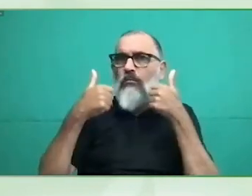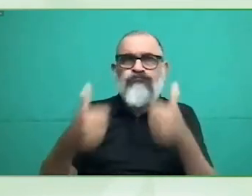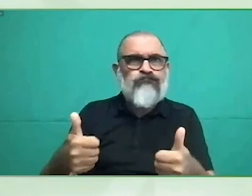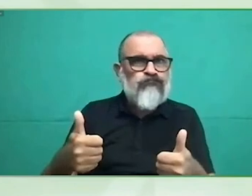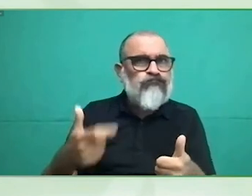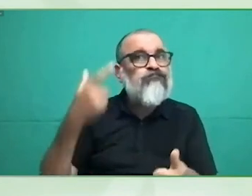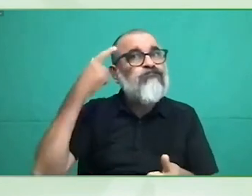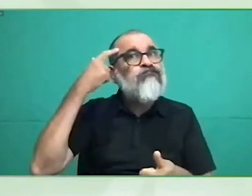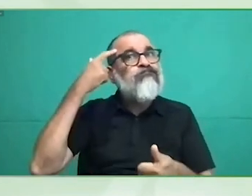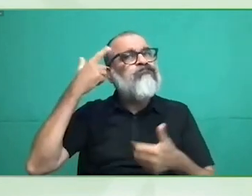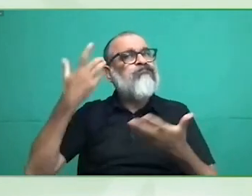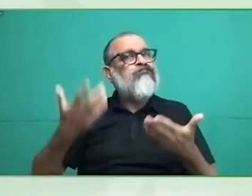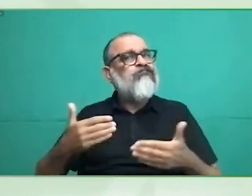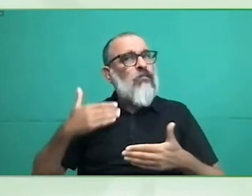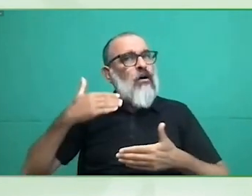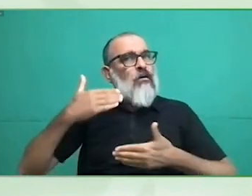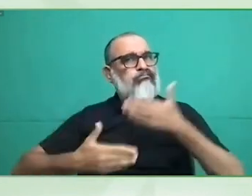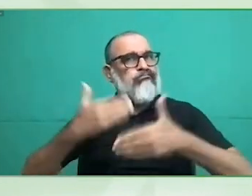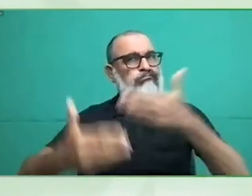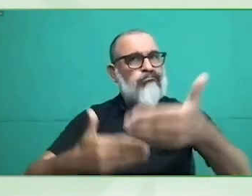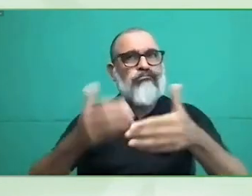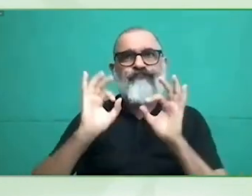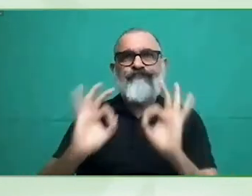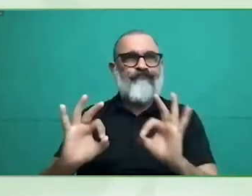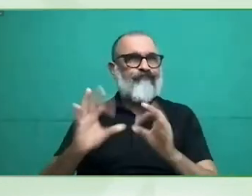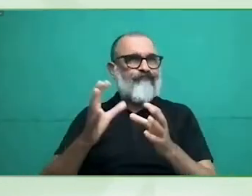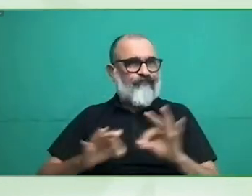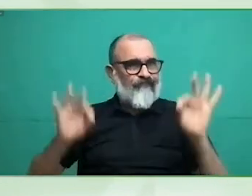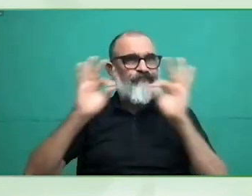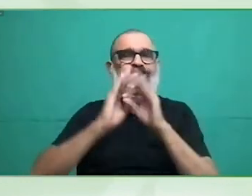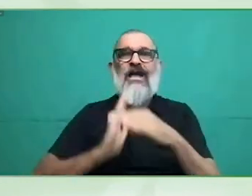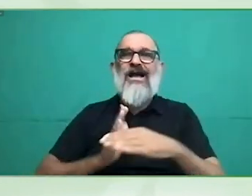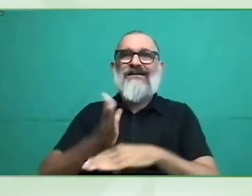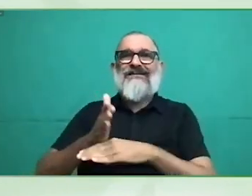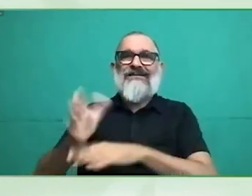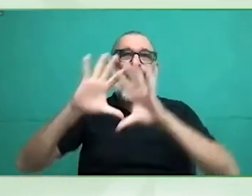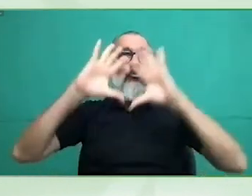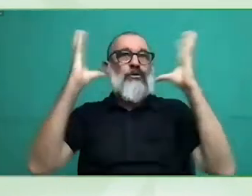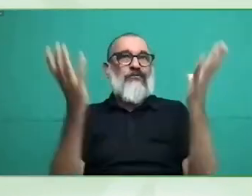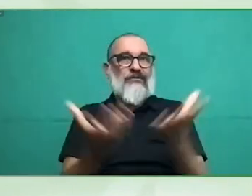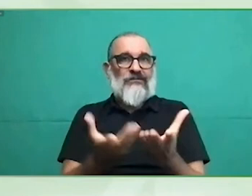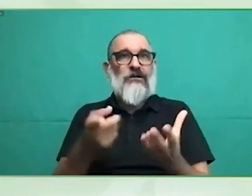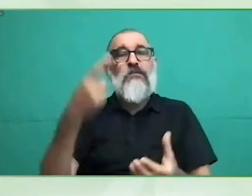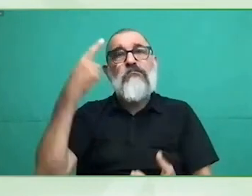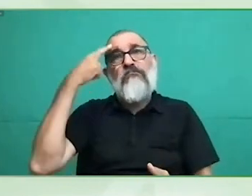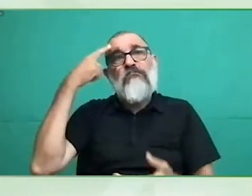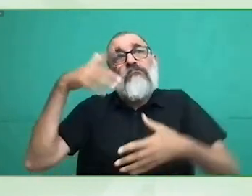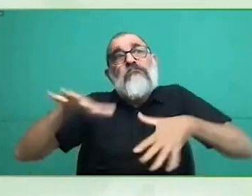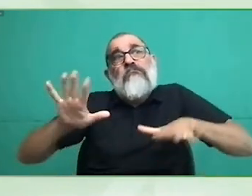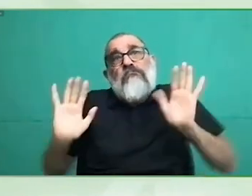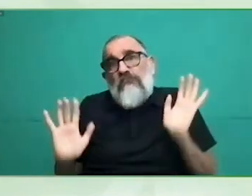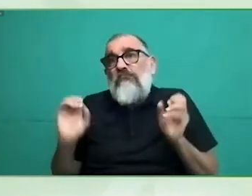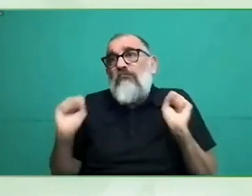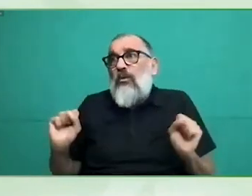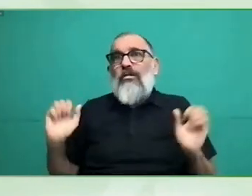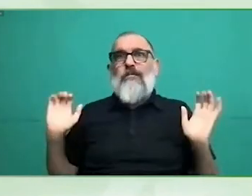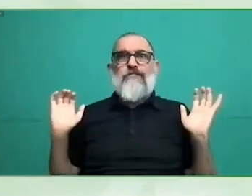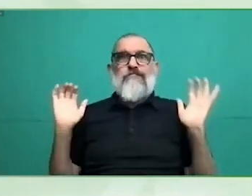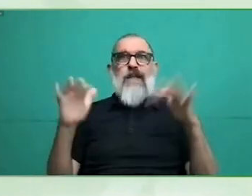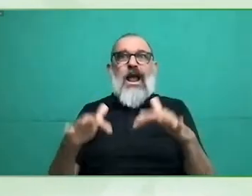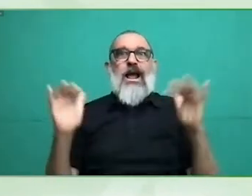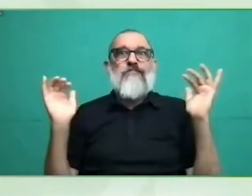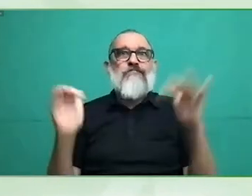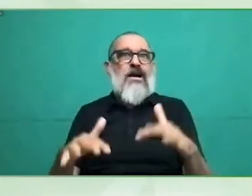ciegas para hacerlo de una manera segura ¿no? de las personas ciegas y también de las personas con deficiencia